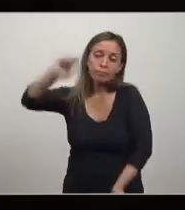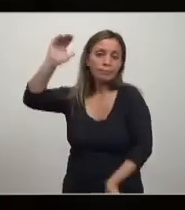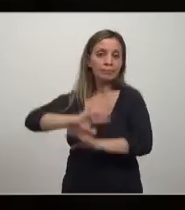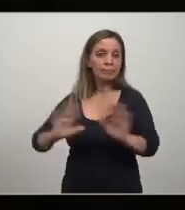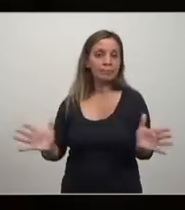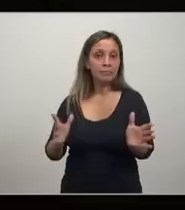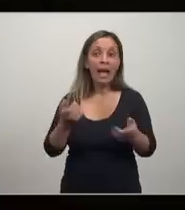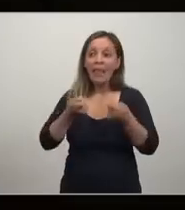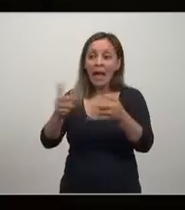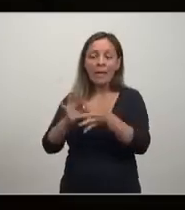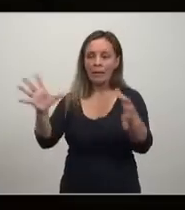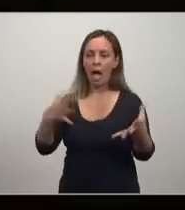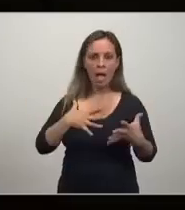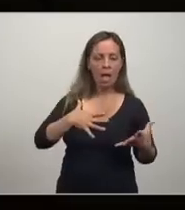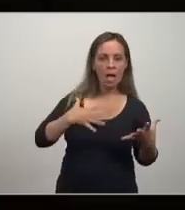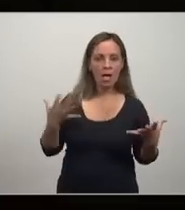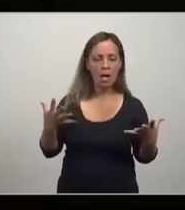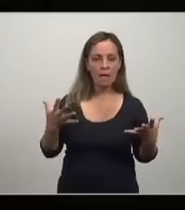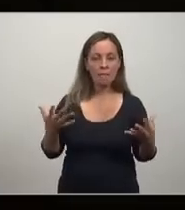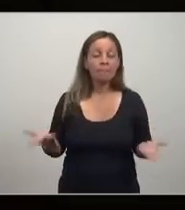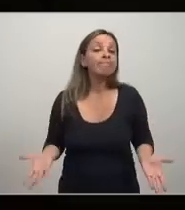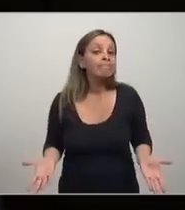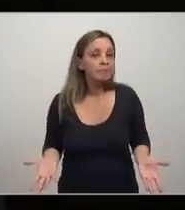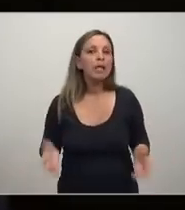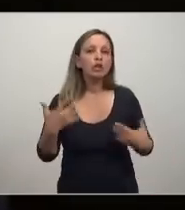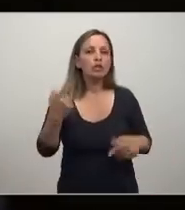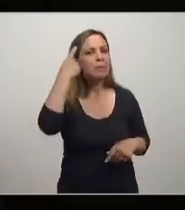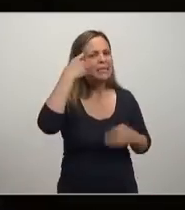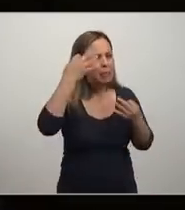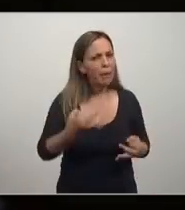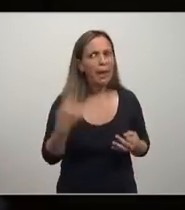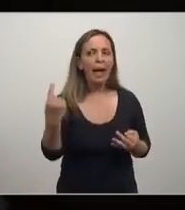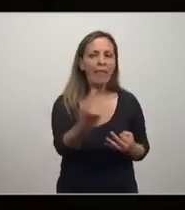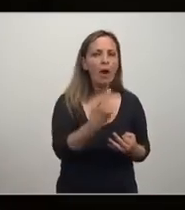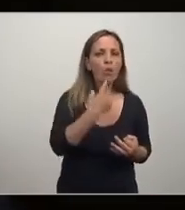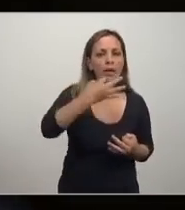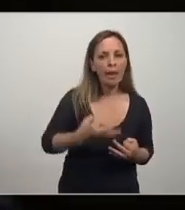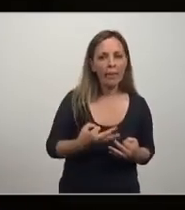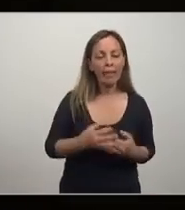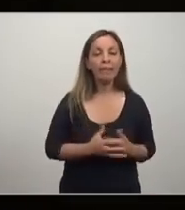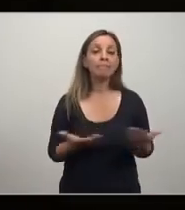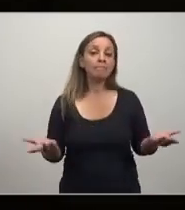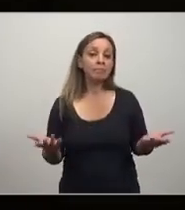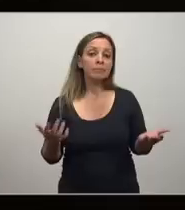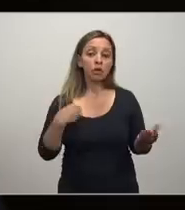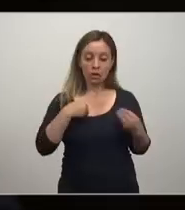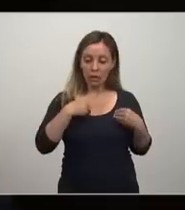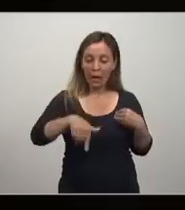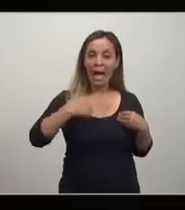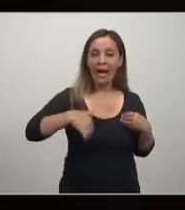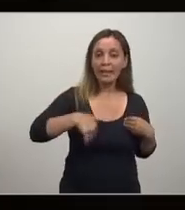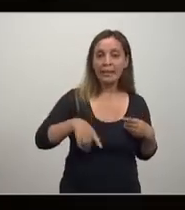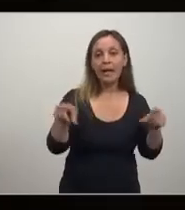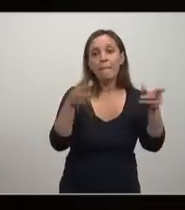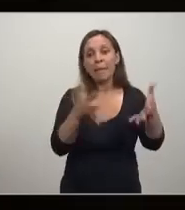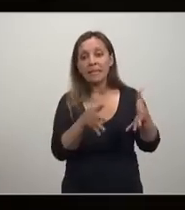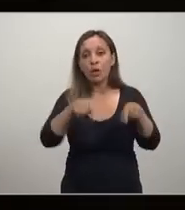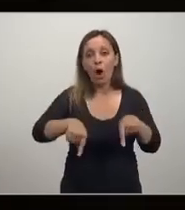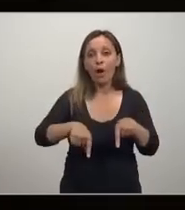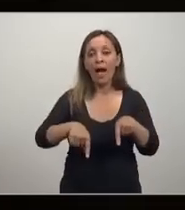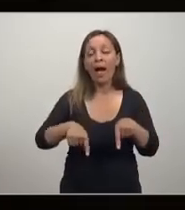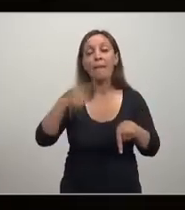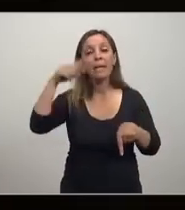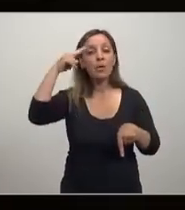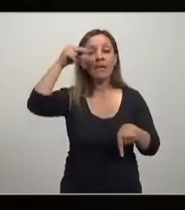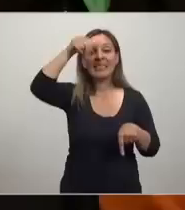si queremos copiar, hagámoslo bien. Me parece que Argentina está por, corresponde al PIB de 1960 por ahí a Estados Unidos. y veamos pues las instituciones que tenían en